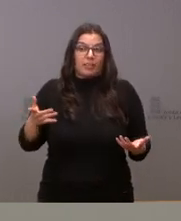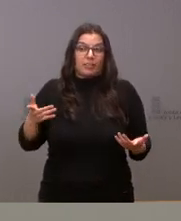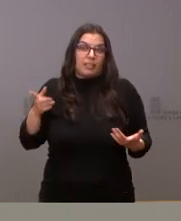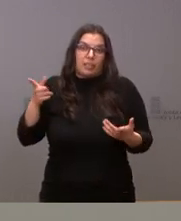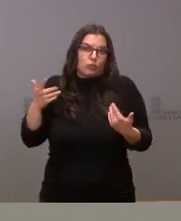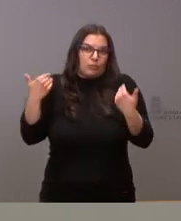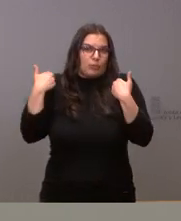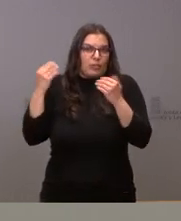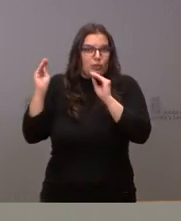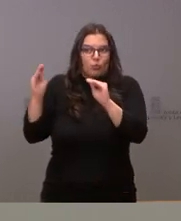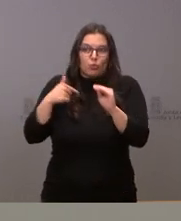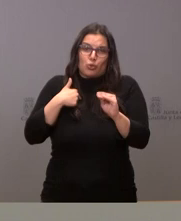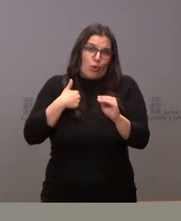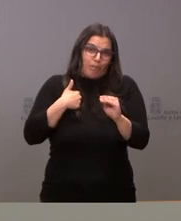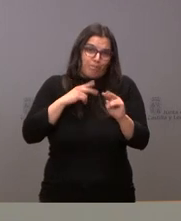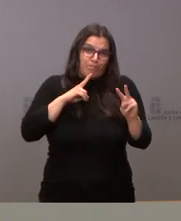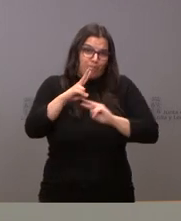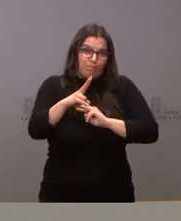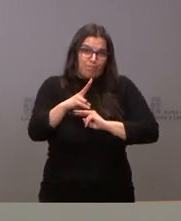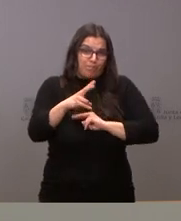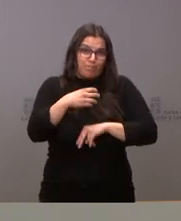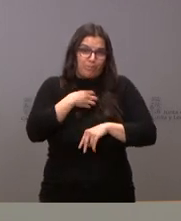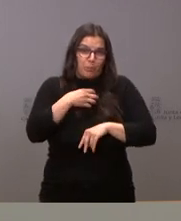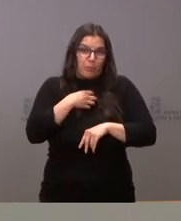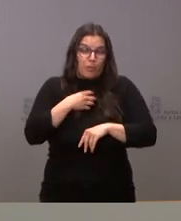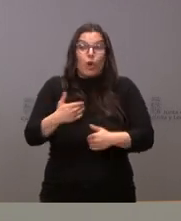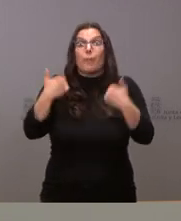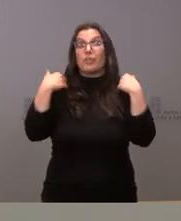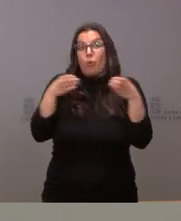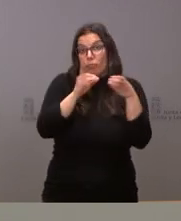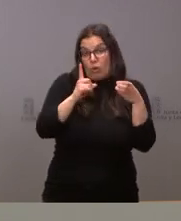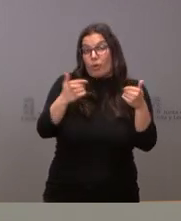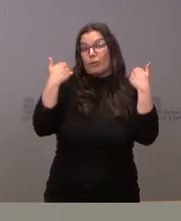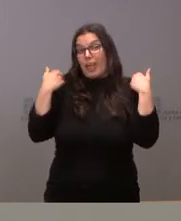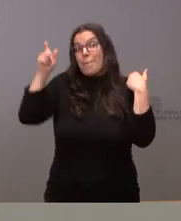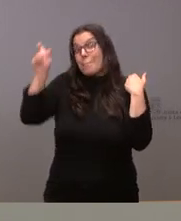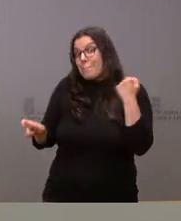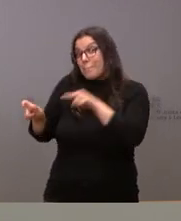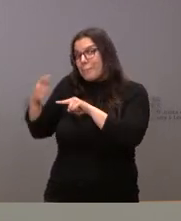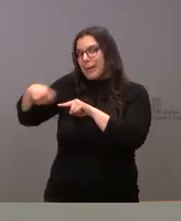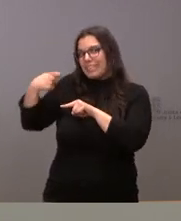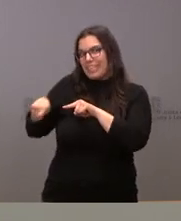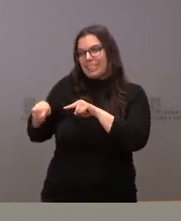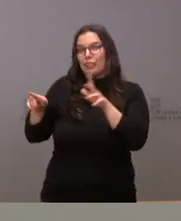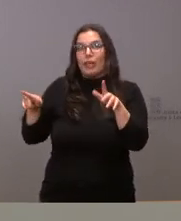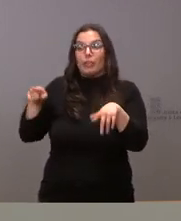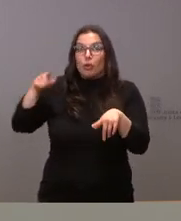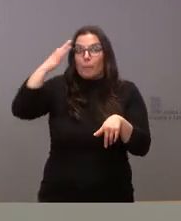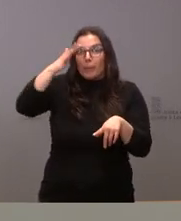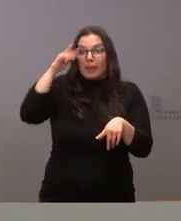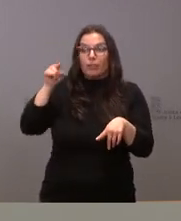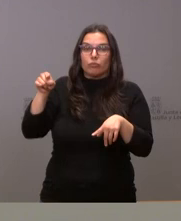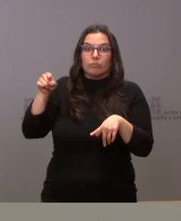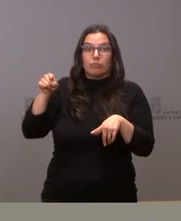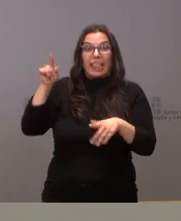de la Junta de Castilla y León y que yo no estoy en condiciones preparadas es competencia del presidente de la Junta de Castilla y León que yo creo que informará de ello en